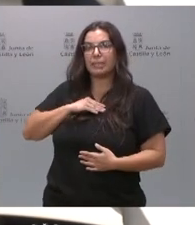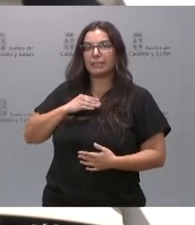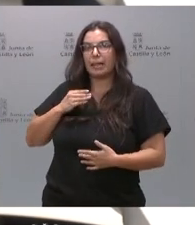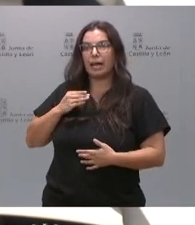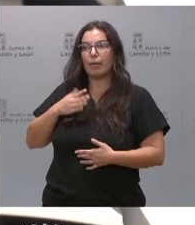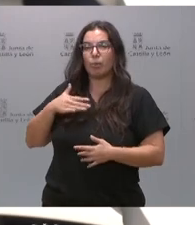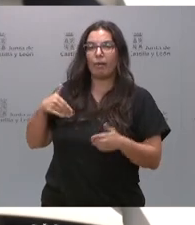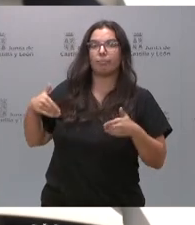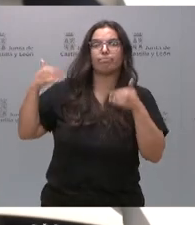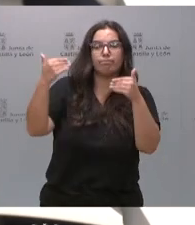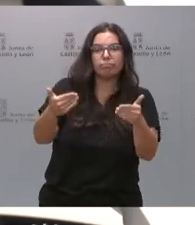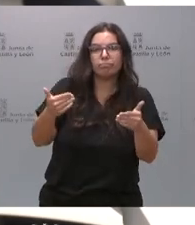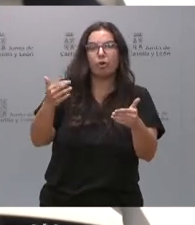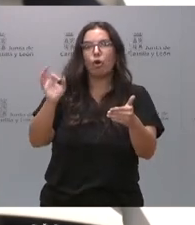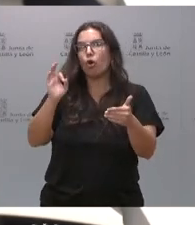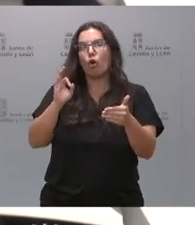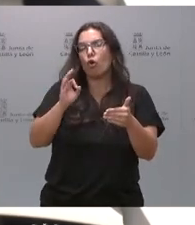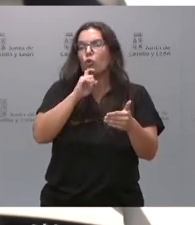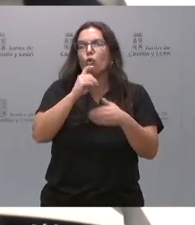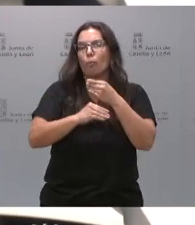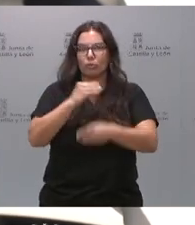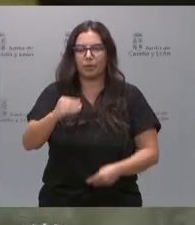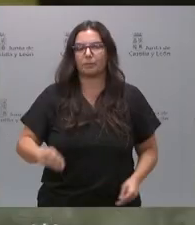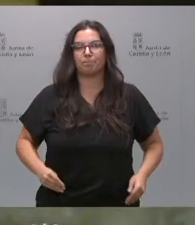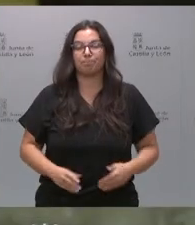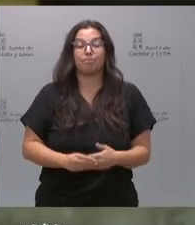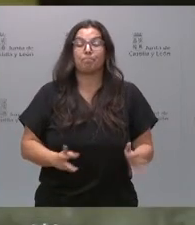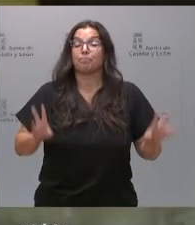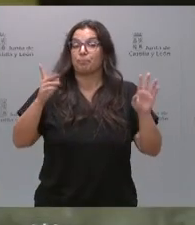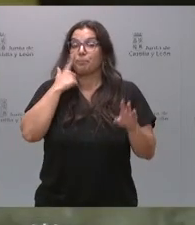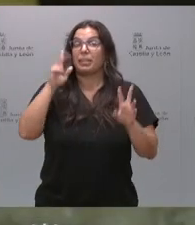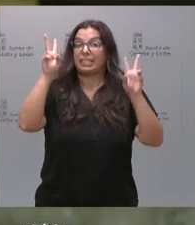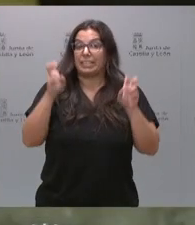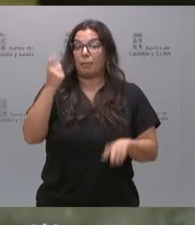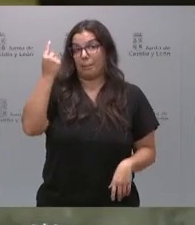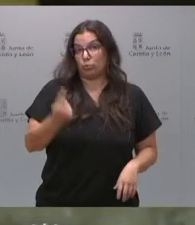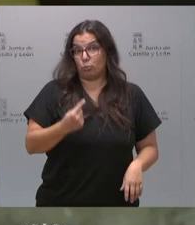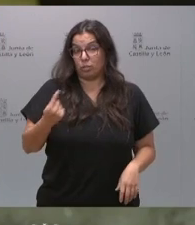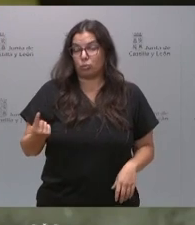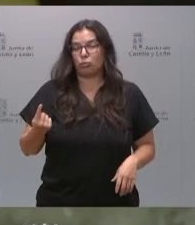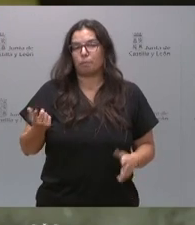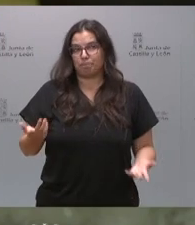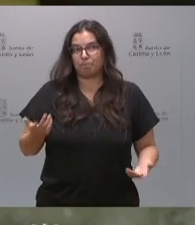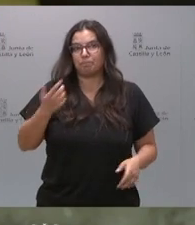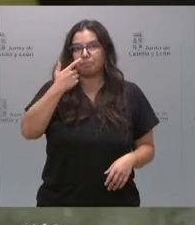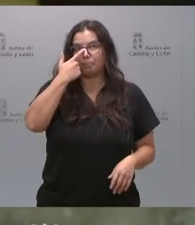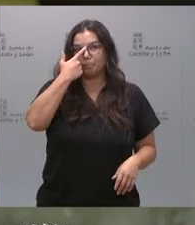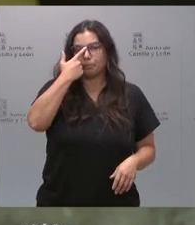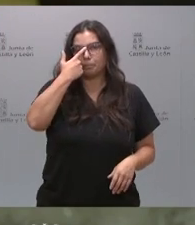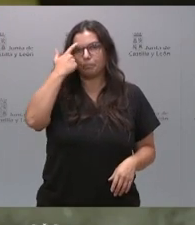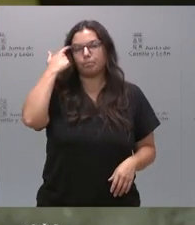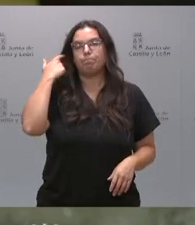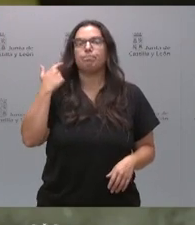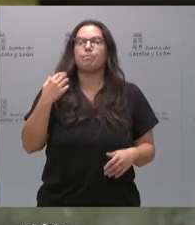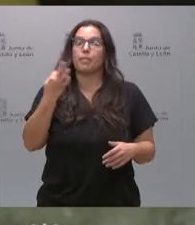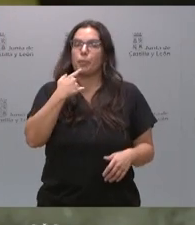podrían pensar en prorrogarlo o en alguna otra medida. Mire, del presupuesto, tengo